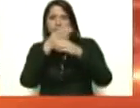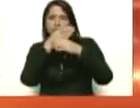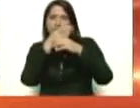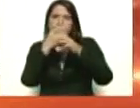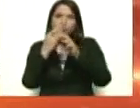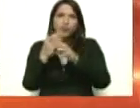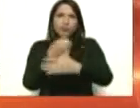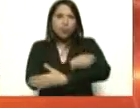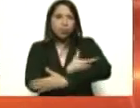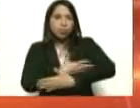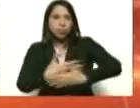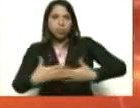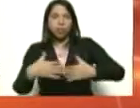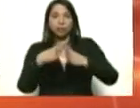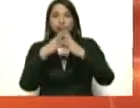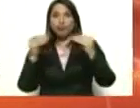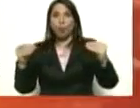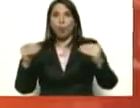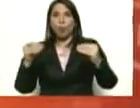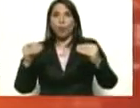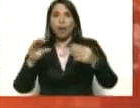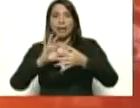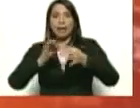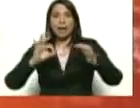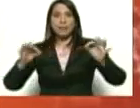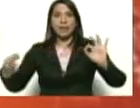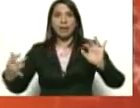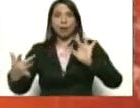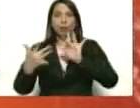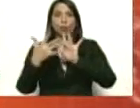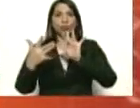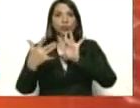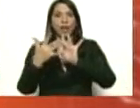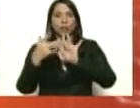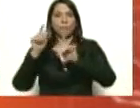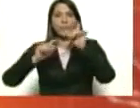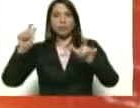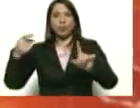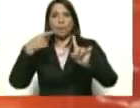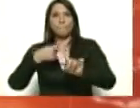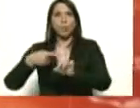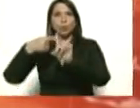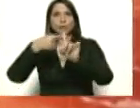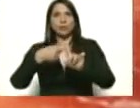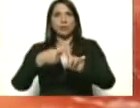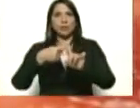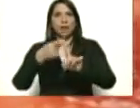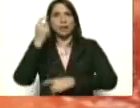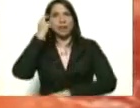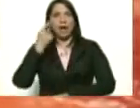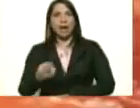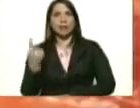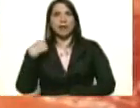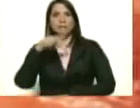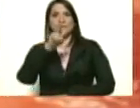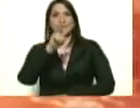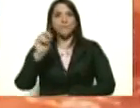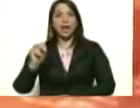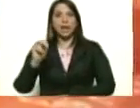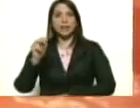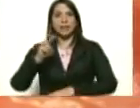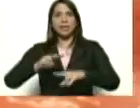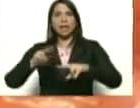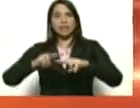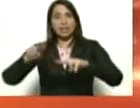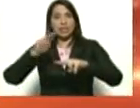la cadena de contactos de las personas que salieron positivas el día de ayer, los 20 casos, tal como lo informó el